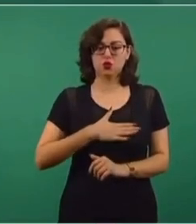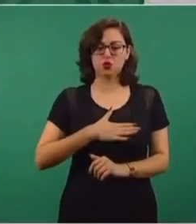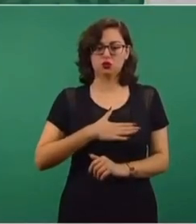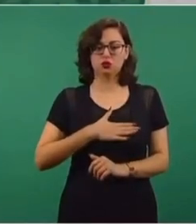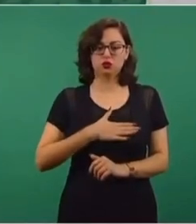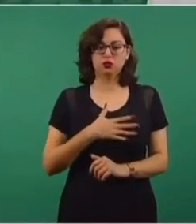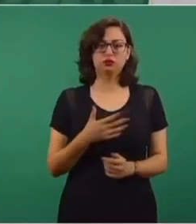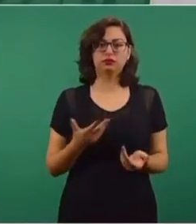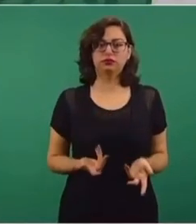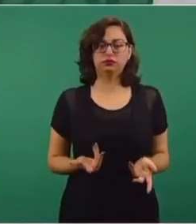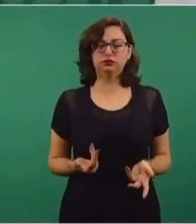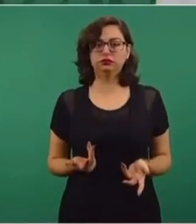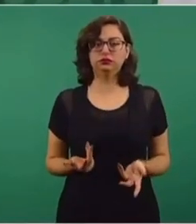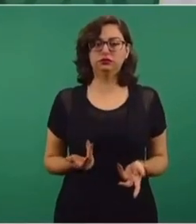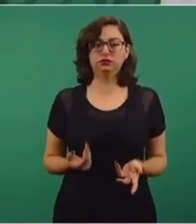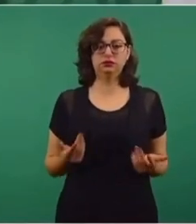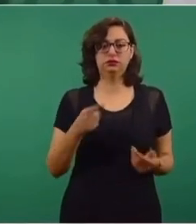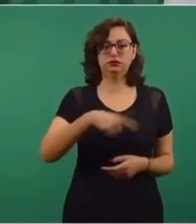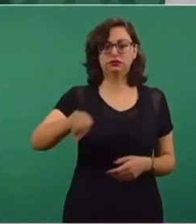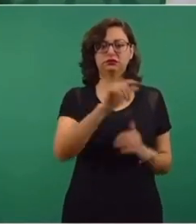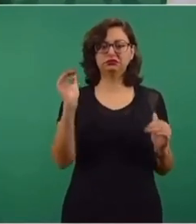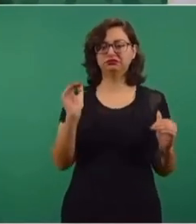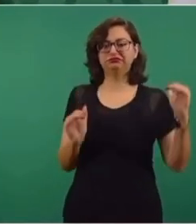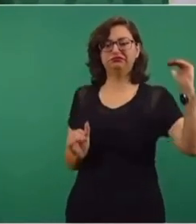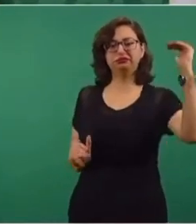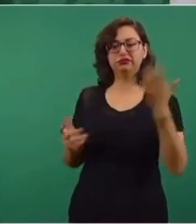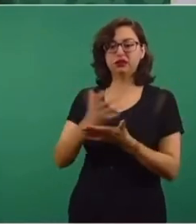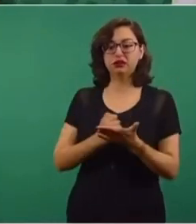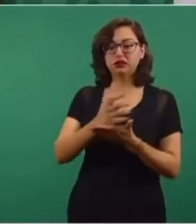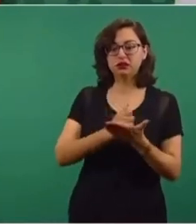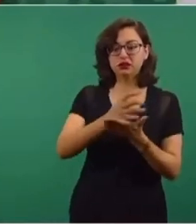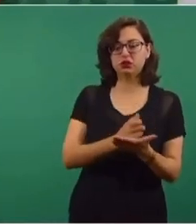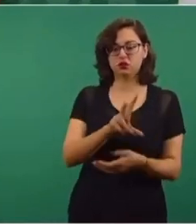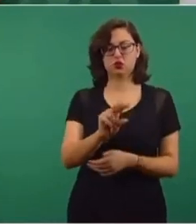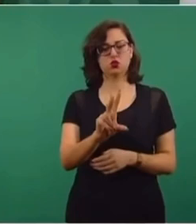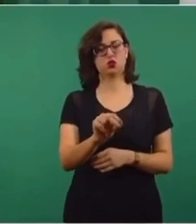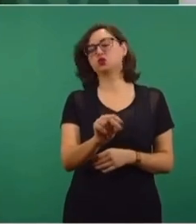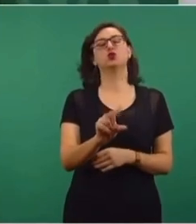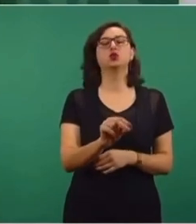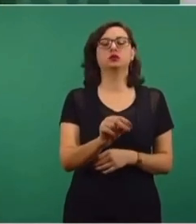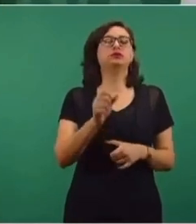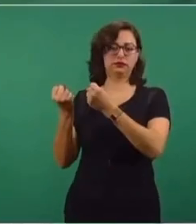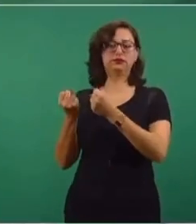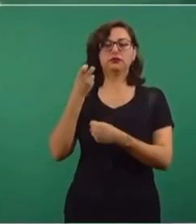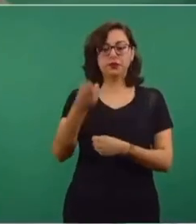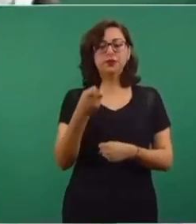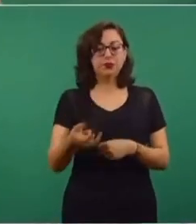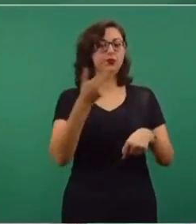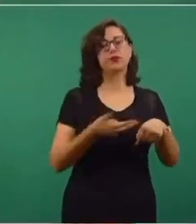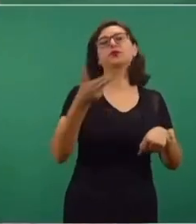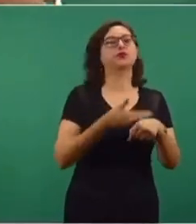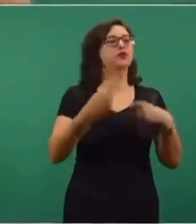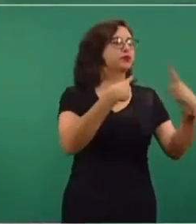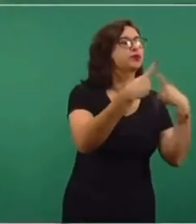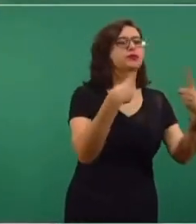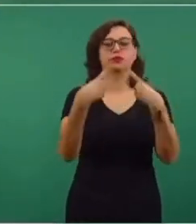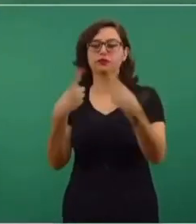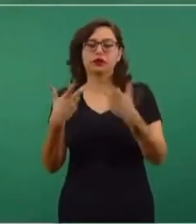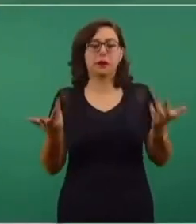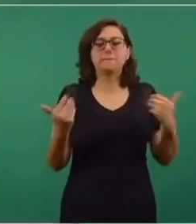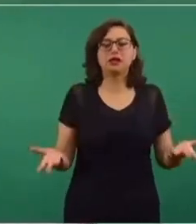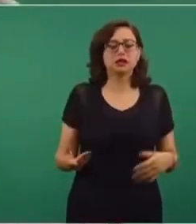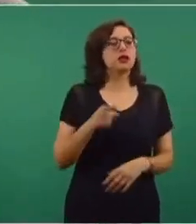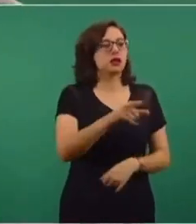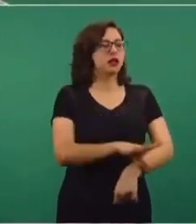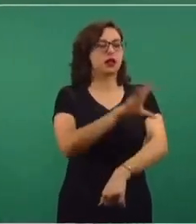con una desproporción en utilidades, un poco lo que hicimos con los gasoductos. ¿Para qué? Al final, en el caso de la industria eléctrica,